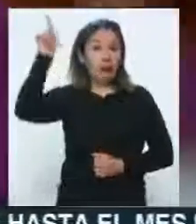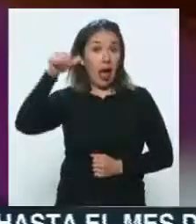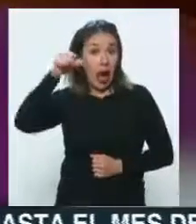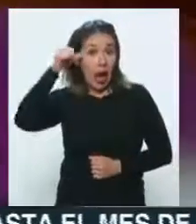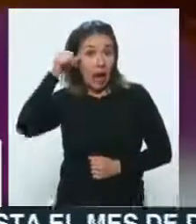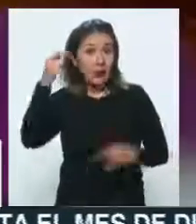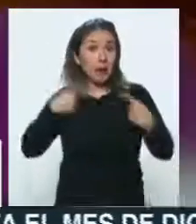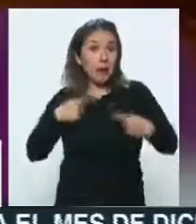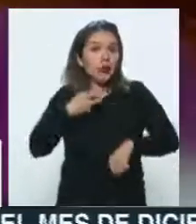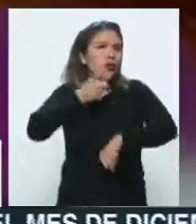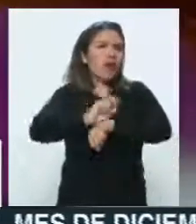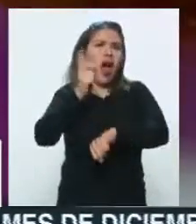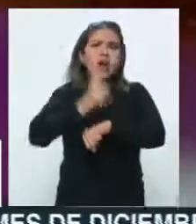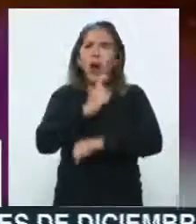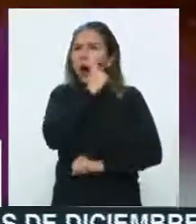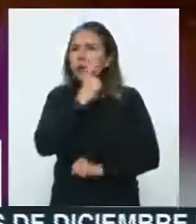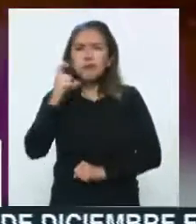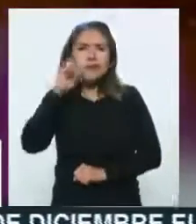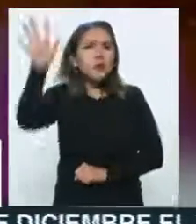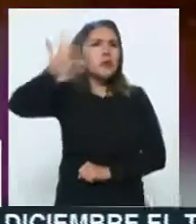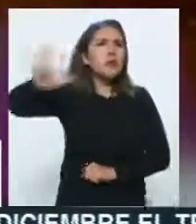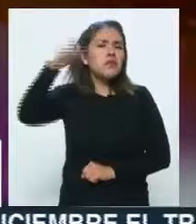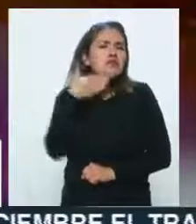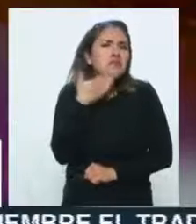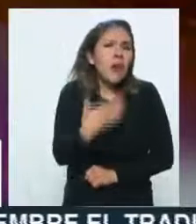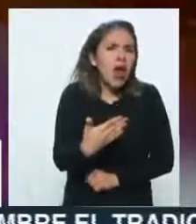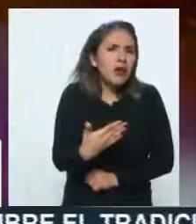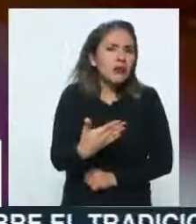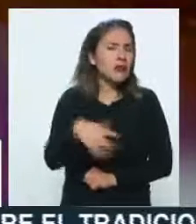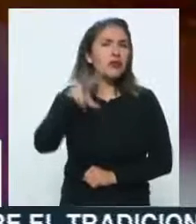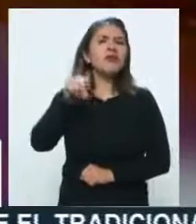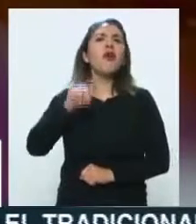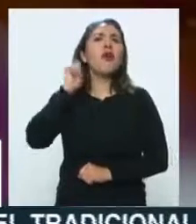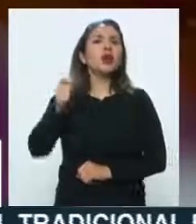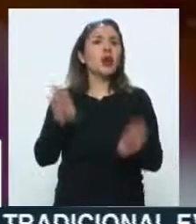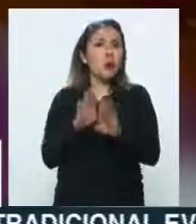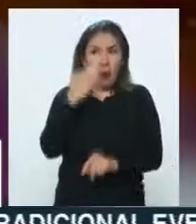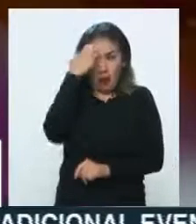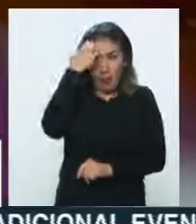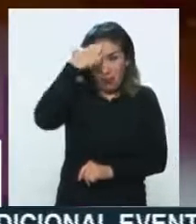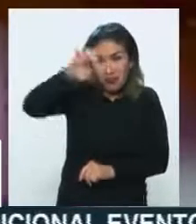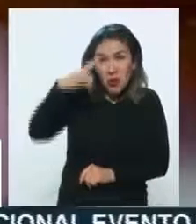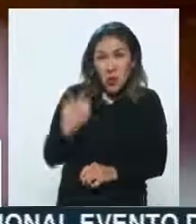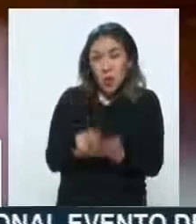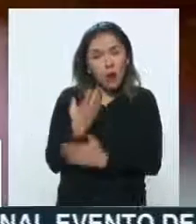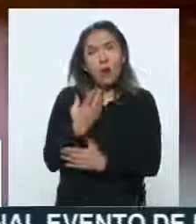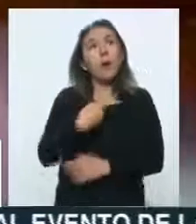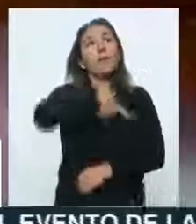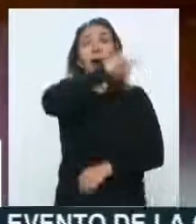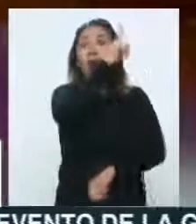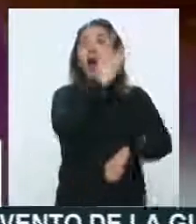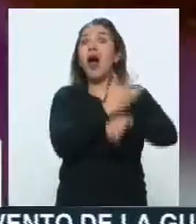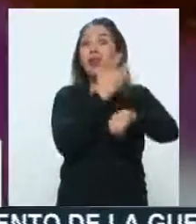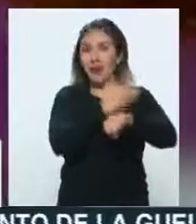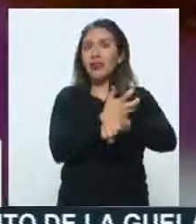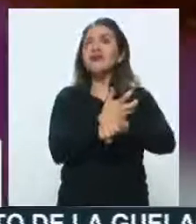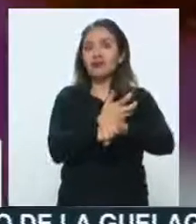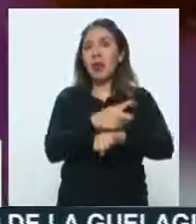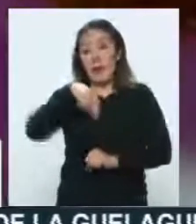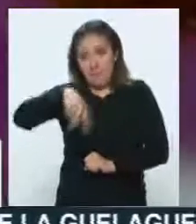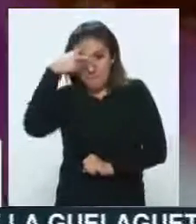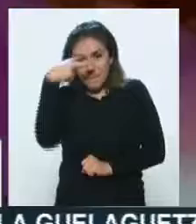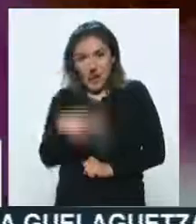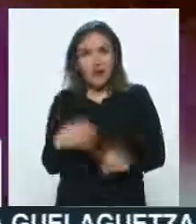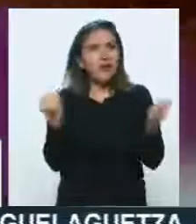usa cubrebocas todos los días y está muy bien, no es nada extraño, pero en Estados Unidos y en